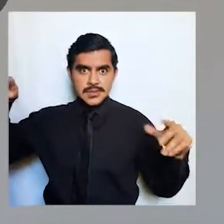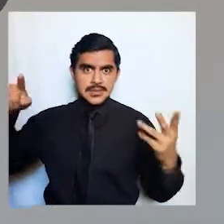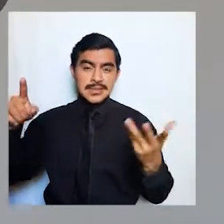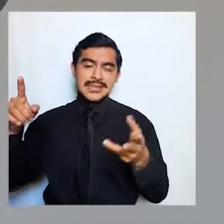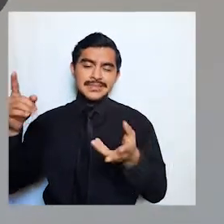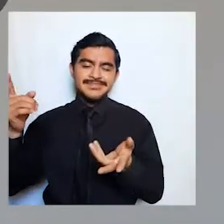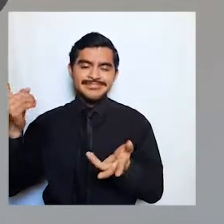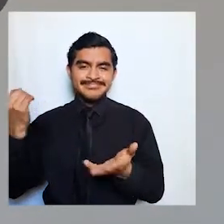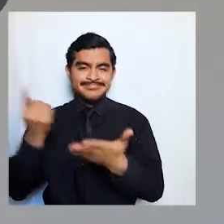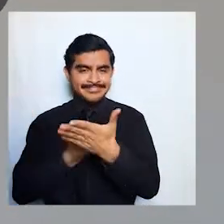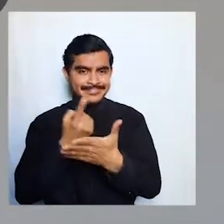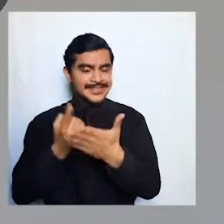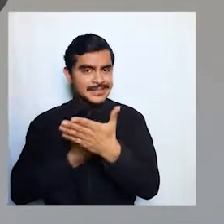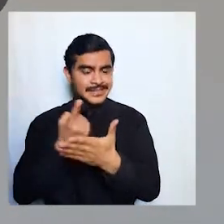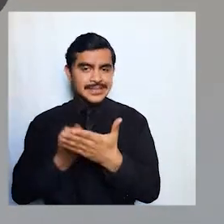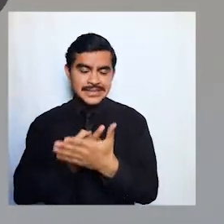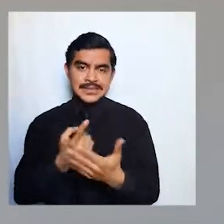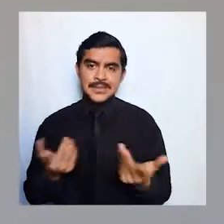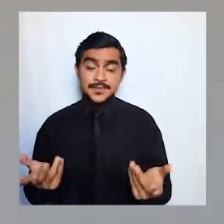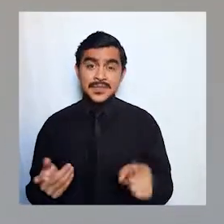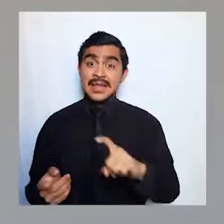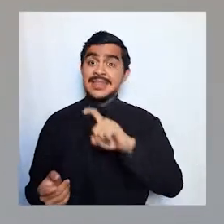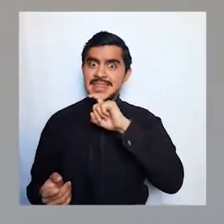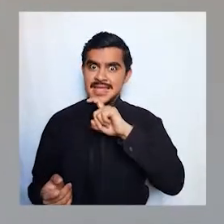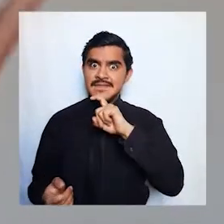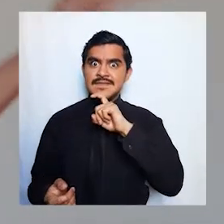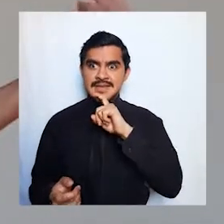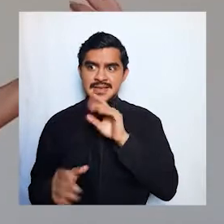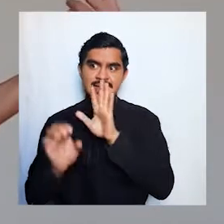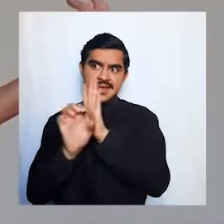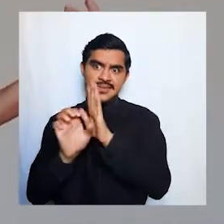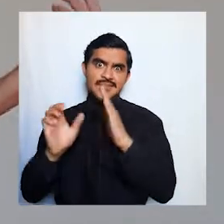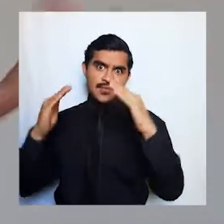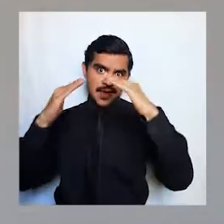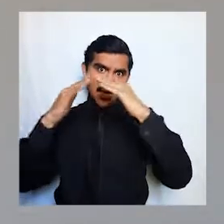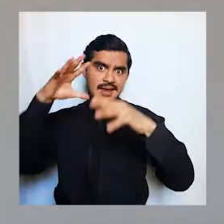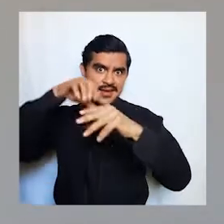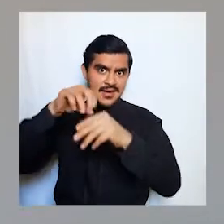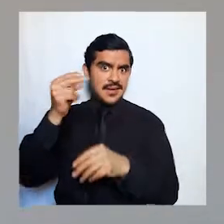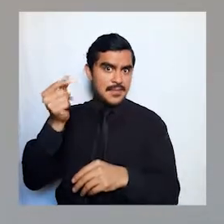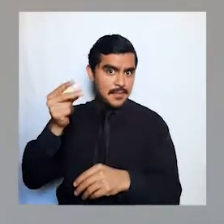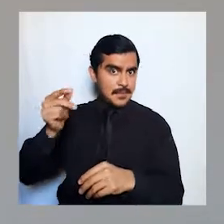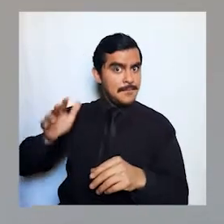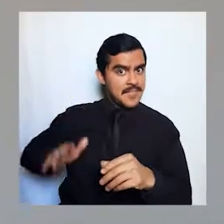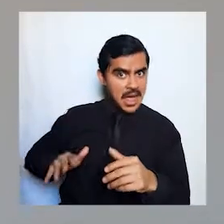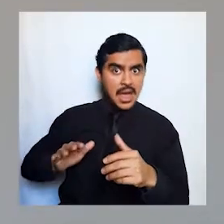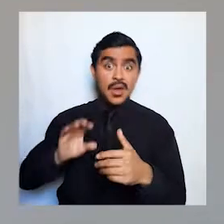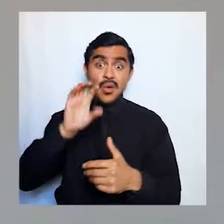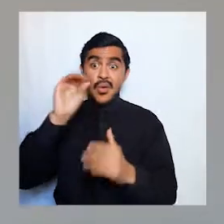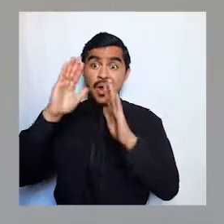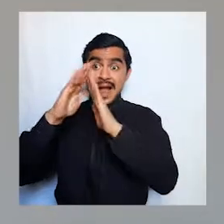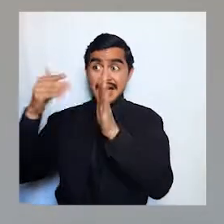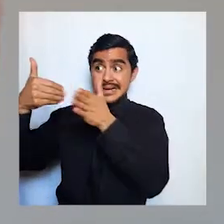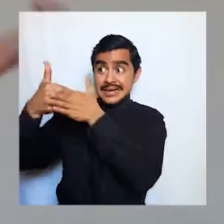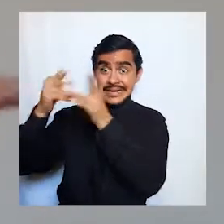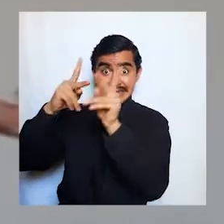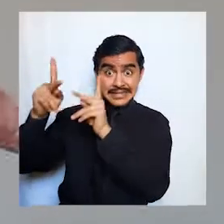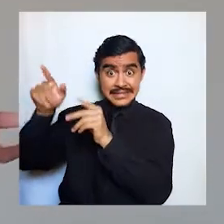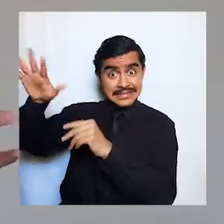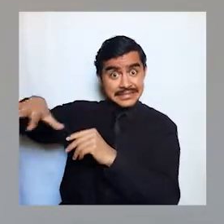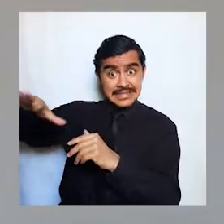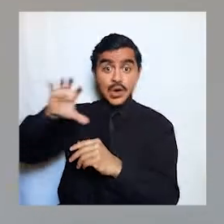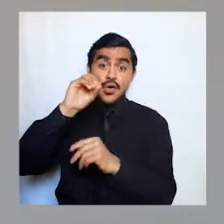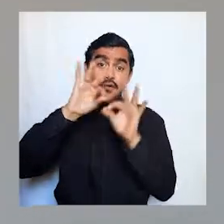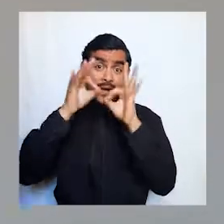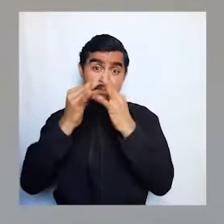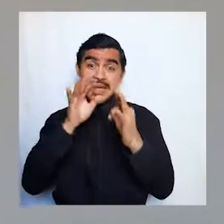ruidos es muy difícil que no hay un ruido cuando tienes un perrito en la casa cuando tienes a los vecinos cuando tienes a tu familia